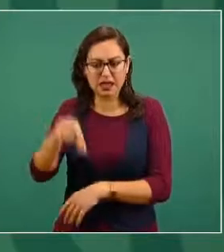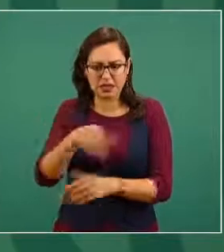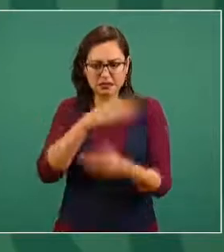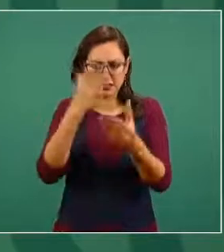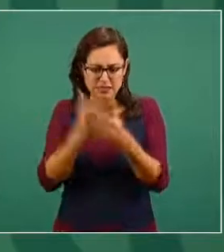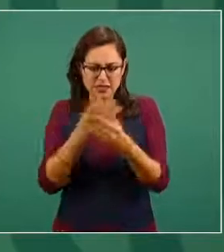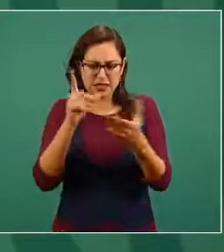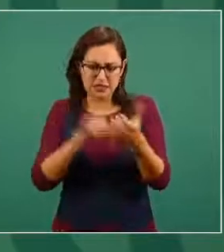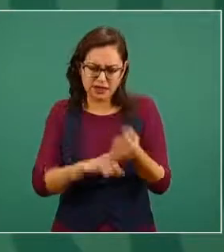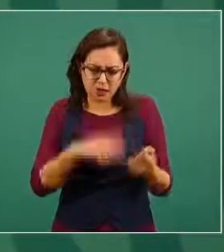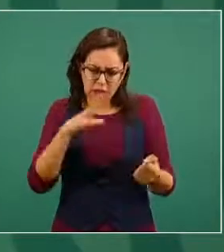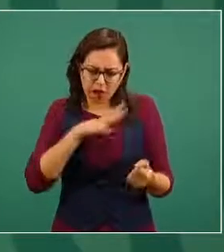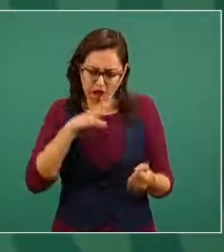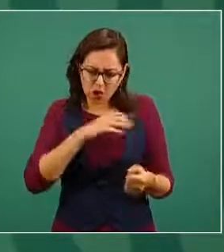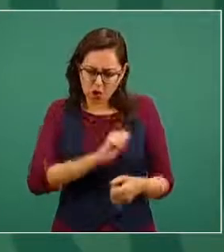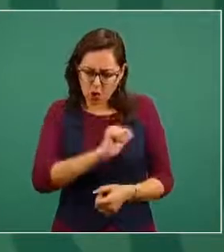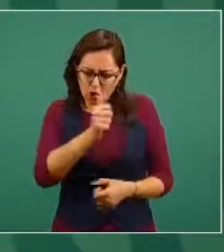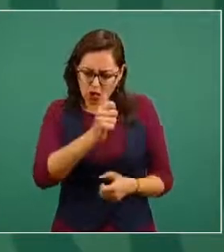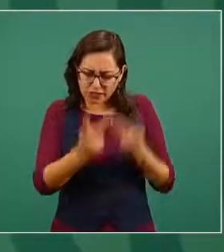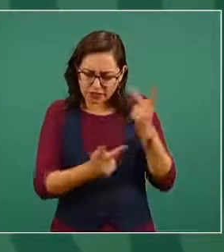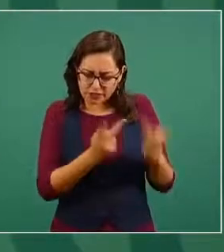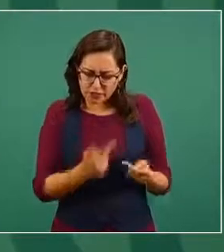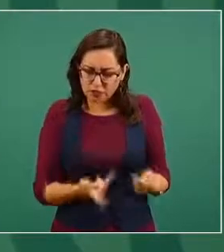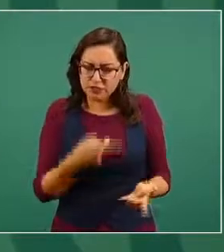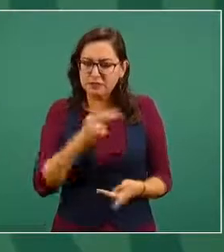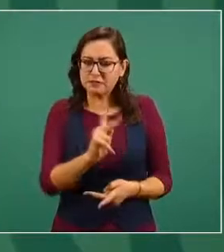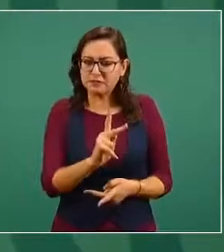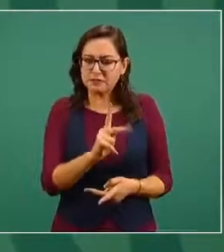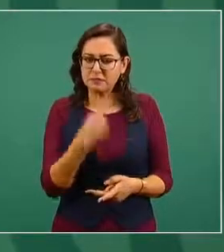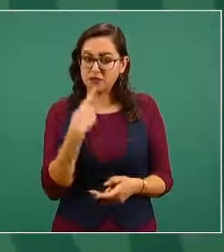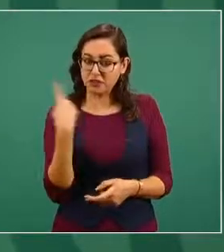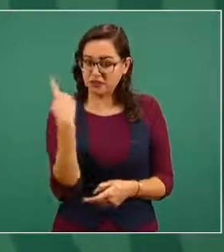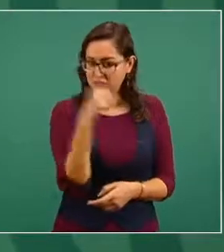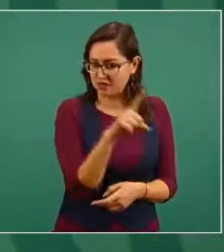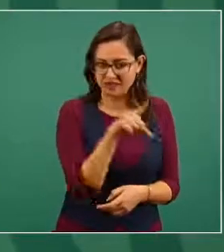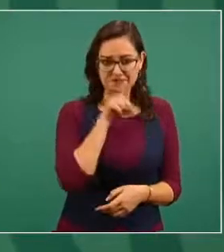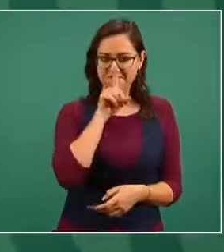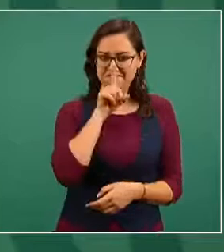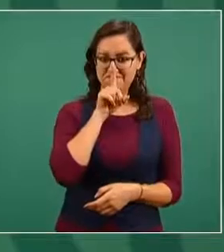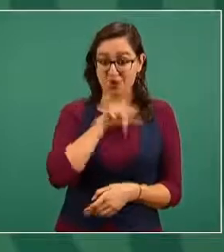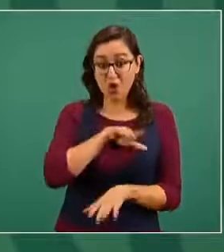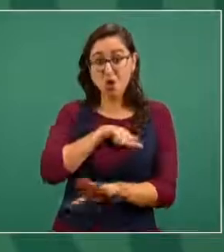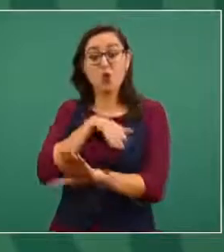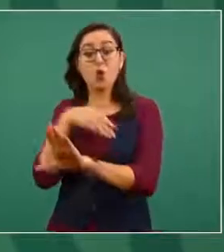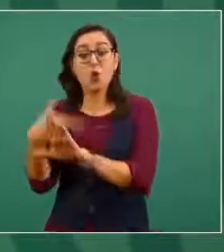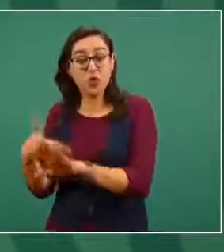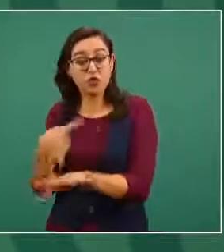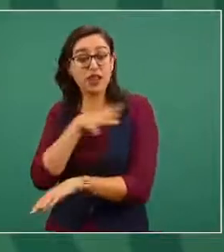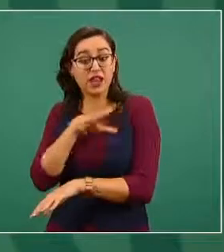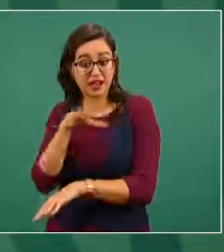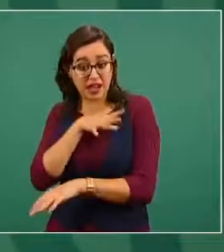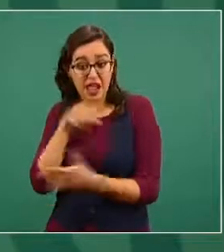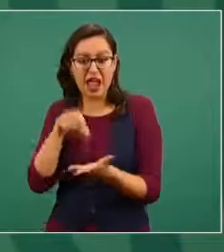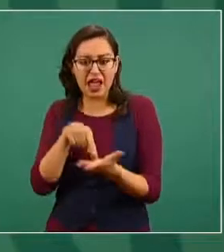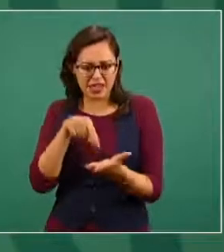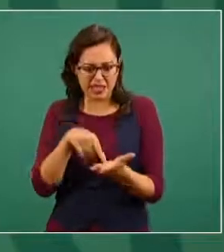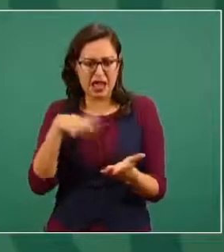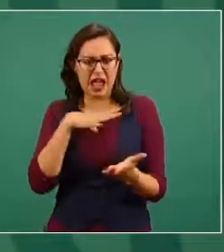se hace en contra del general y ahí aparecen otros nombres